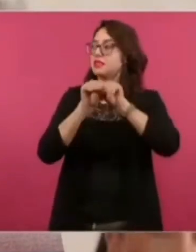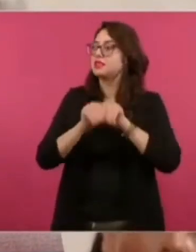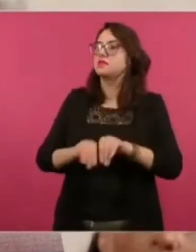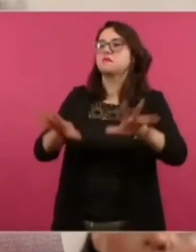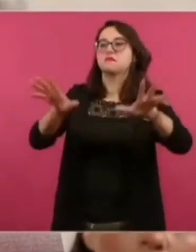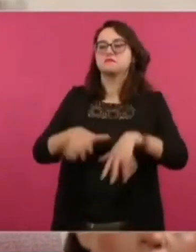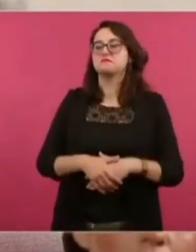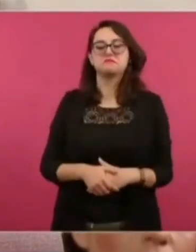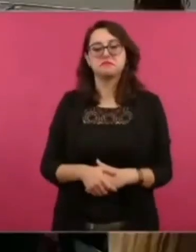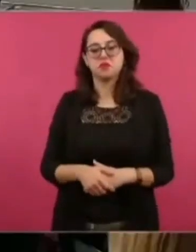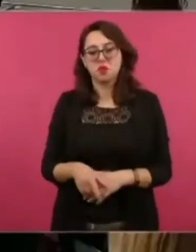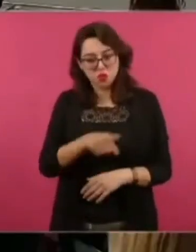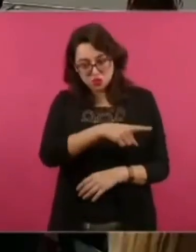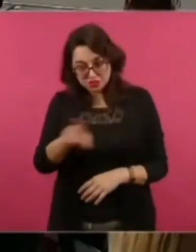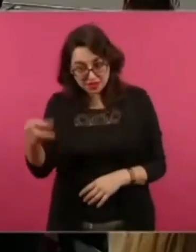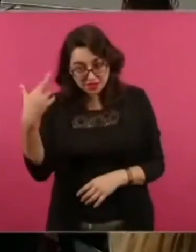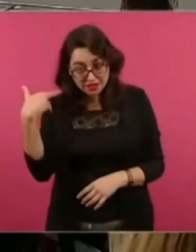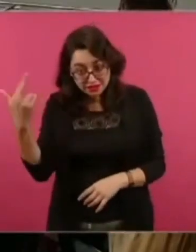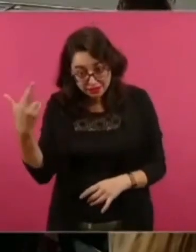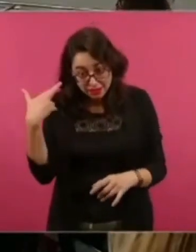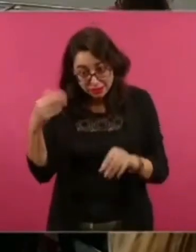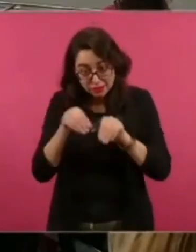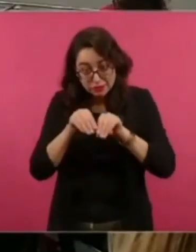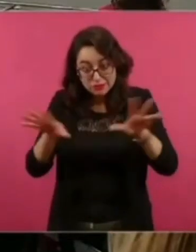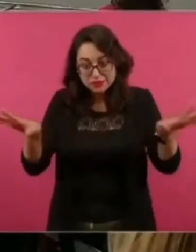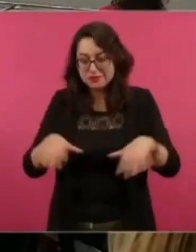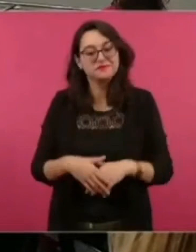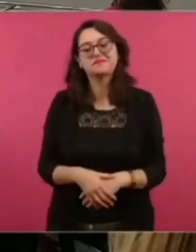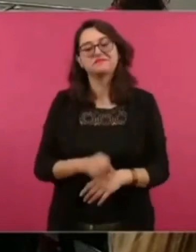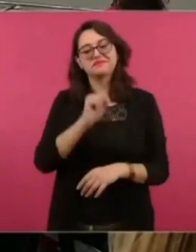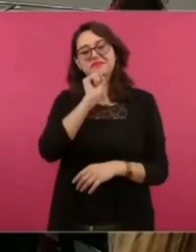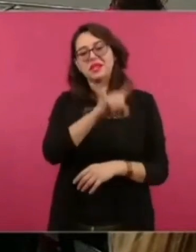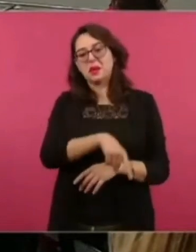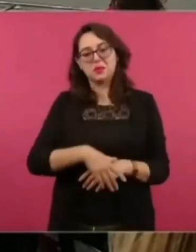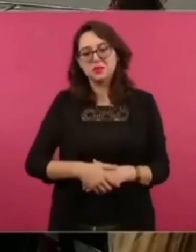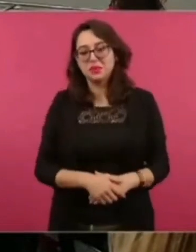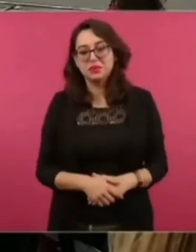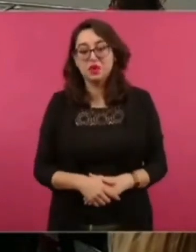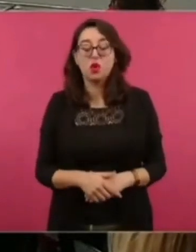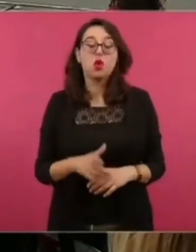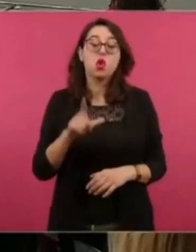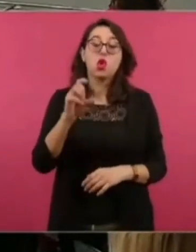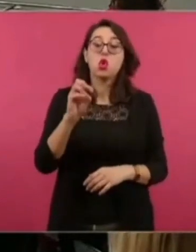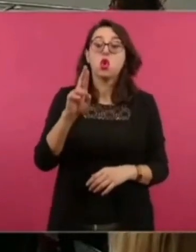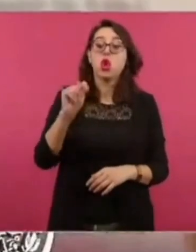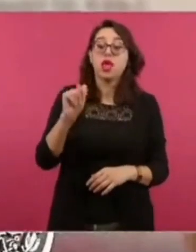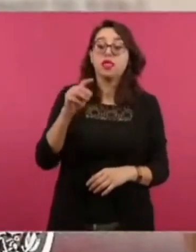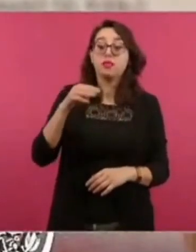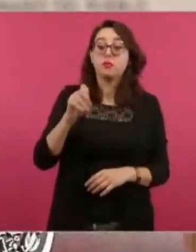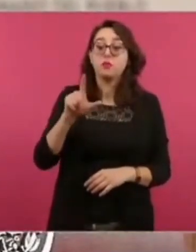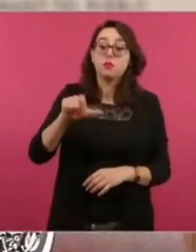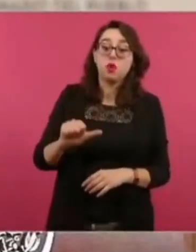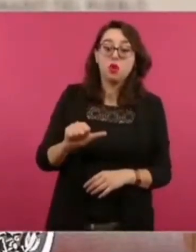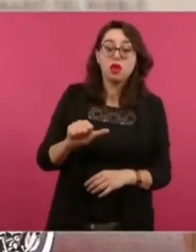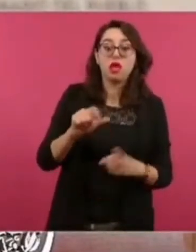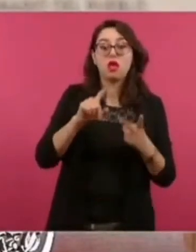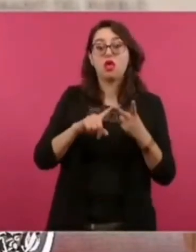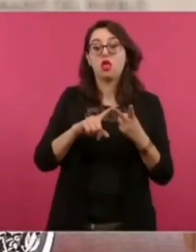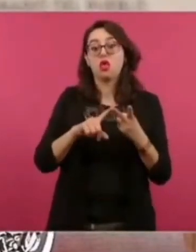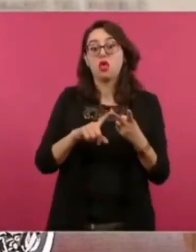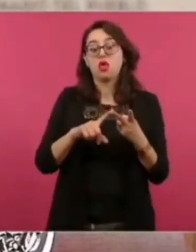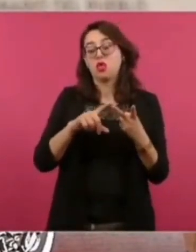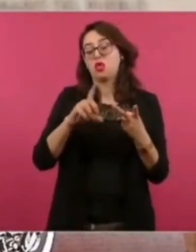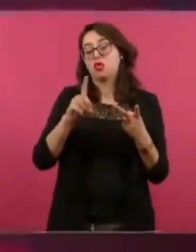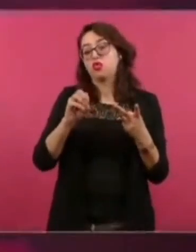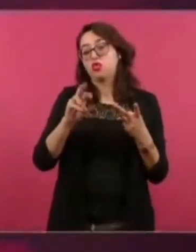Ni lo van a decir ustedes por radio. Ni lo va a comentar Lore de Mola, ni López Obriga,